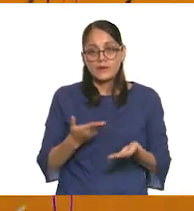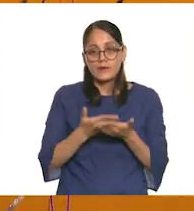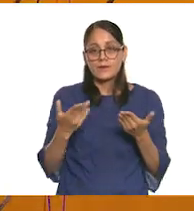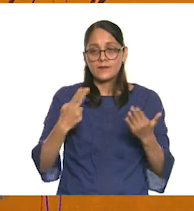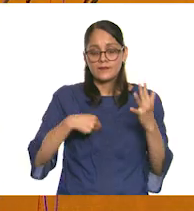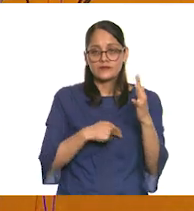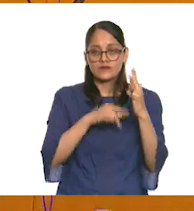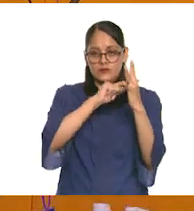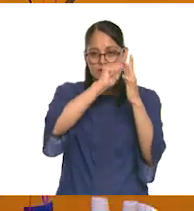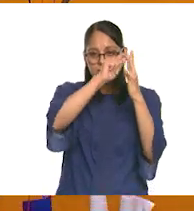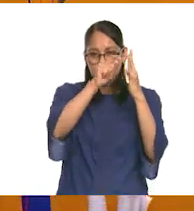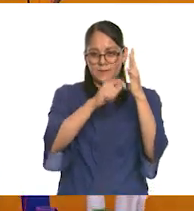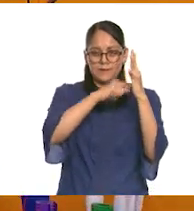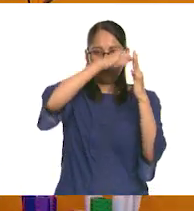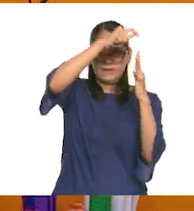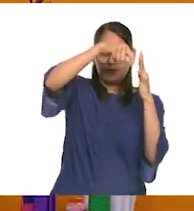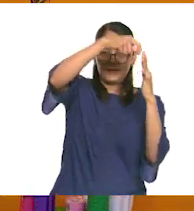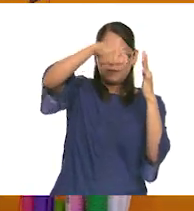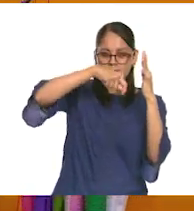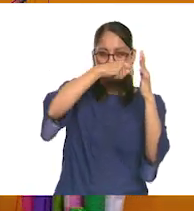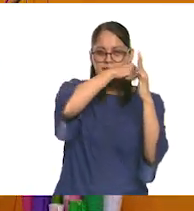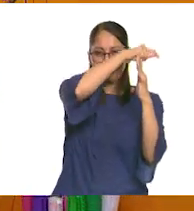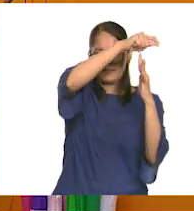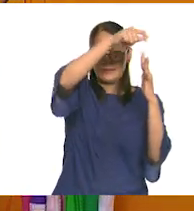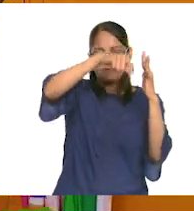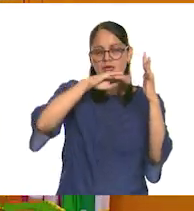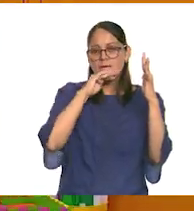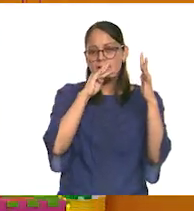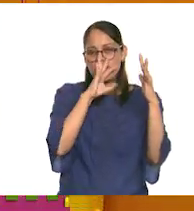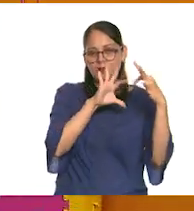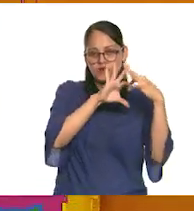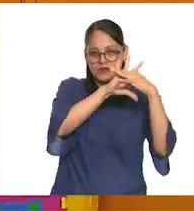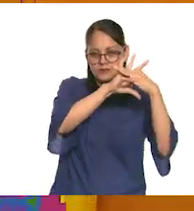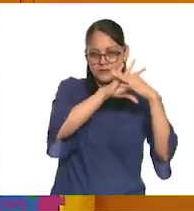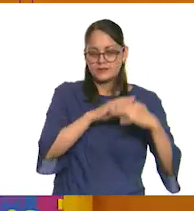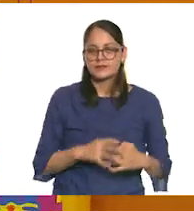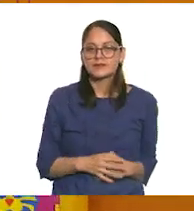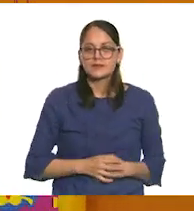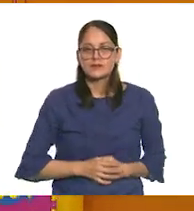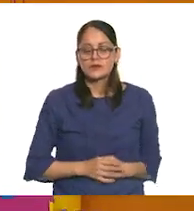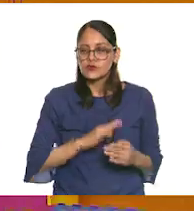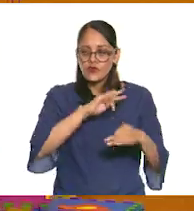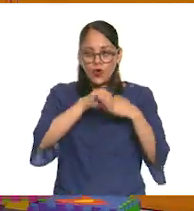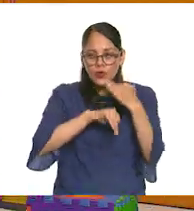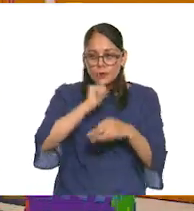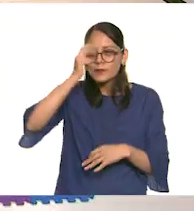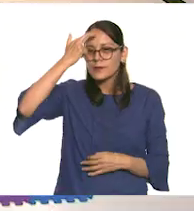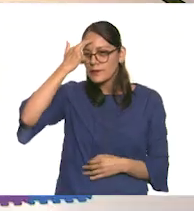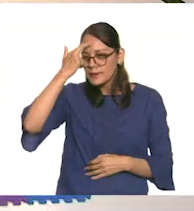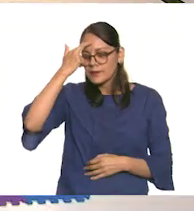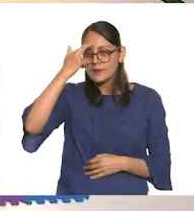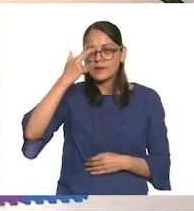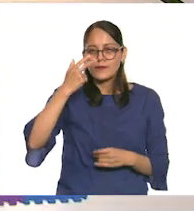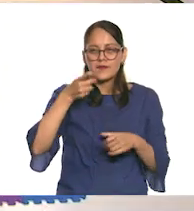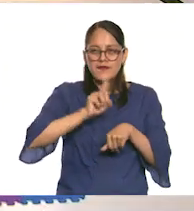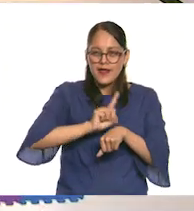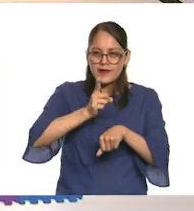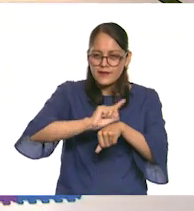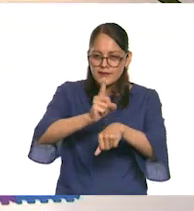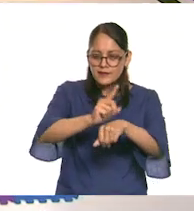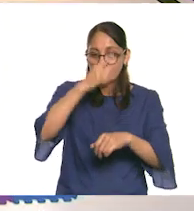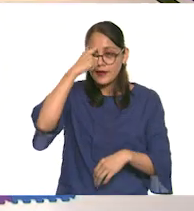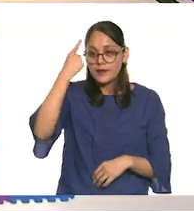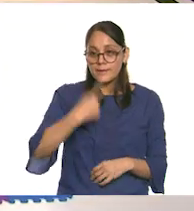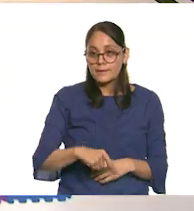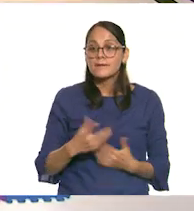amarrando todos estos lazos que tenemos con mamá, todos los recuerdos que vamos creando día a día para